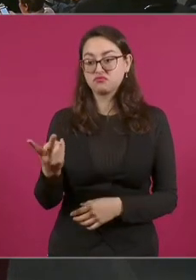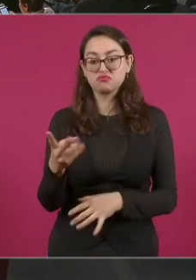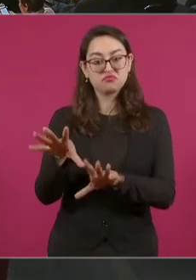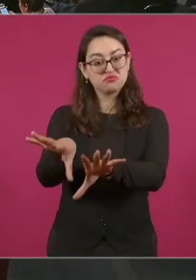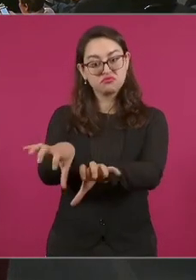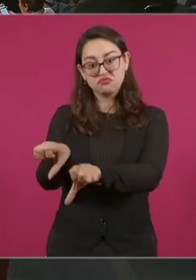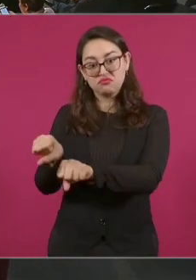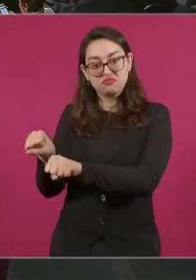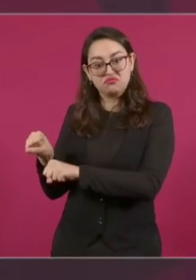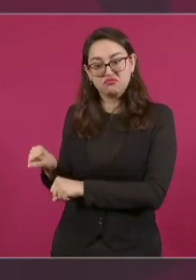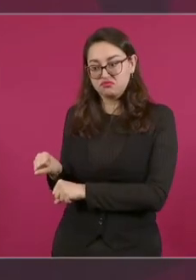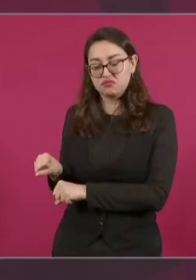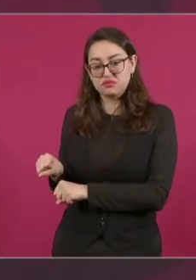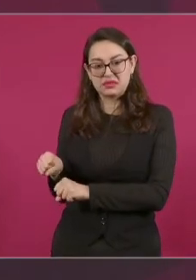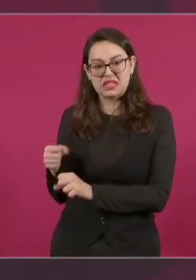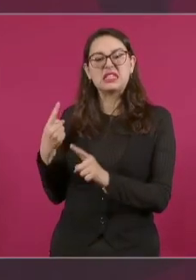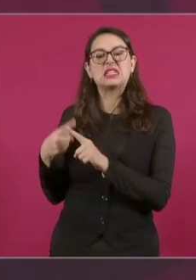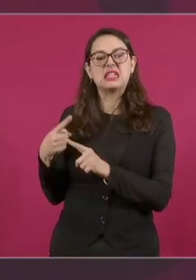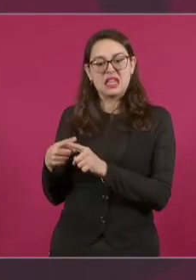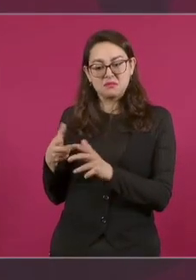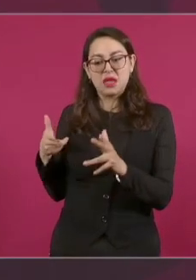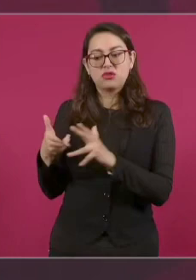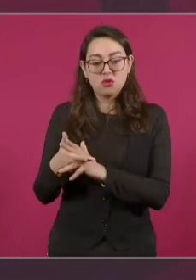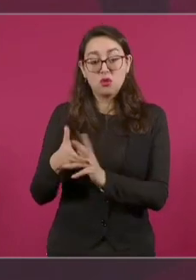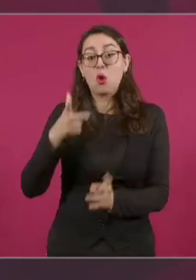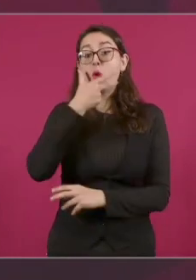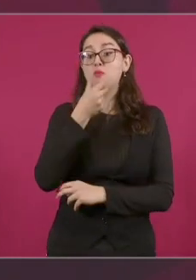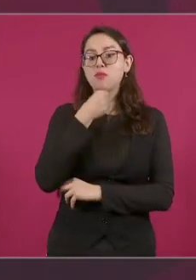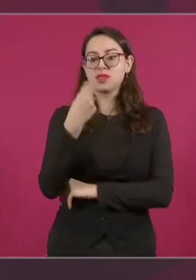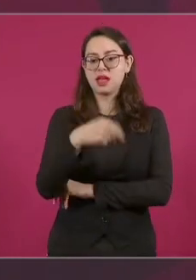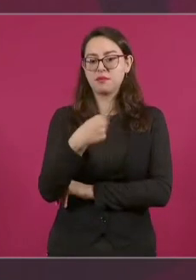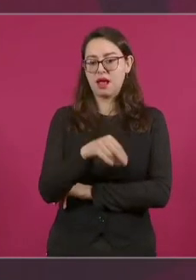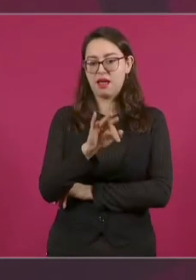Lo mandó a hablar Huerta y le dio la orden.